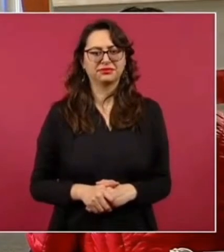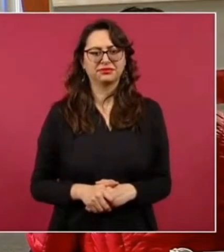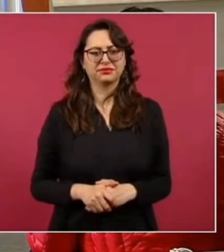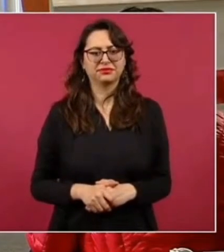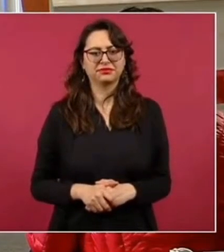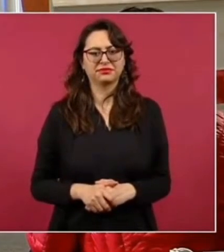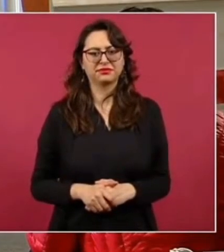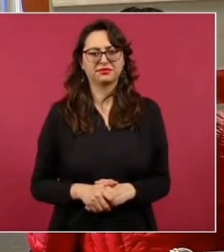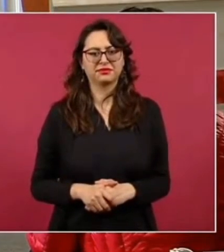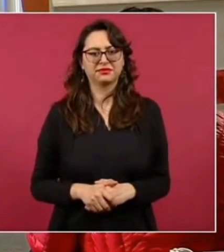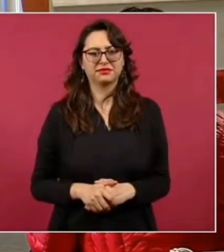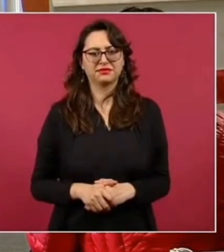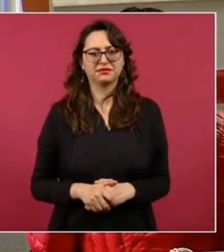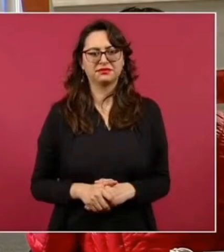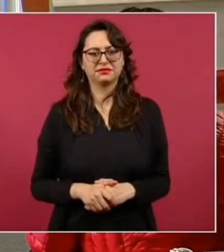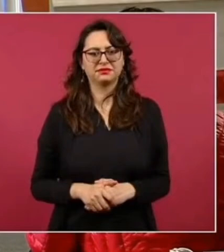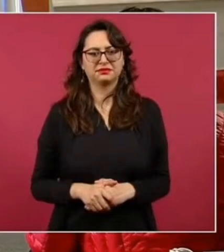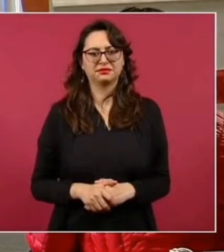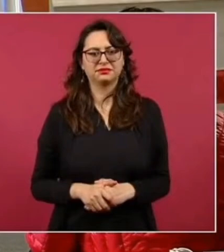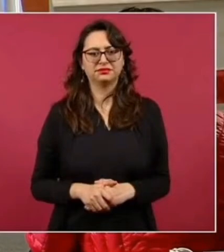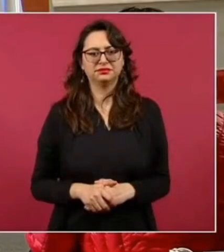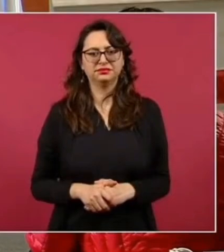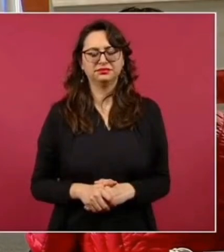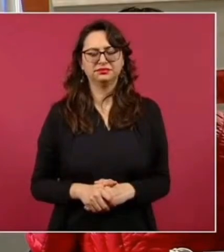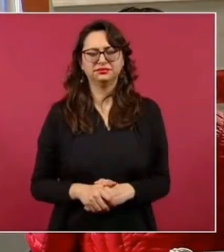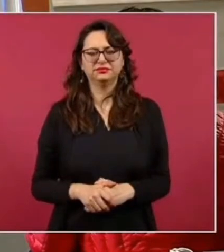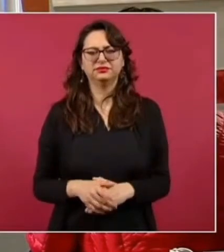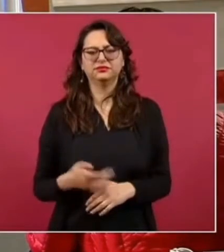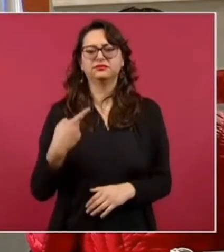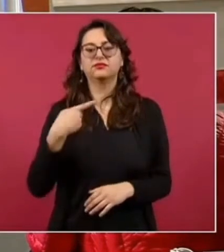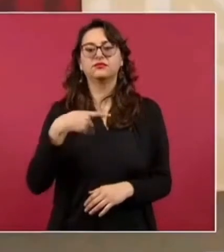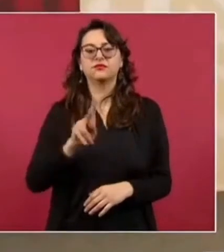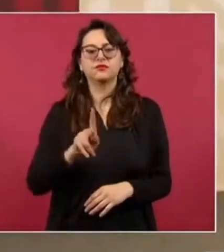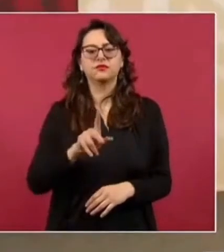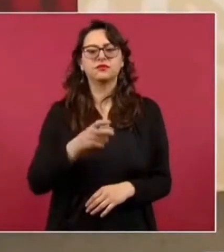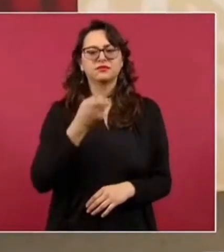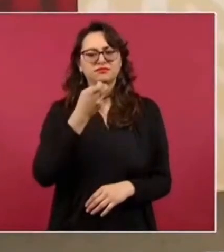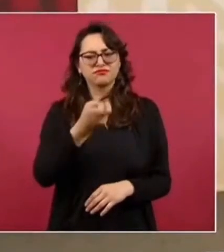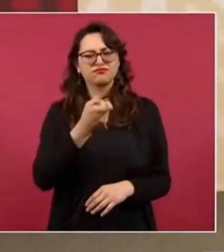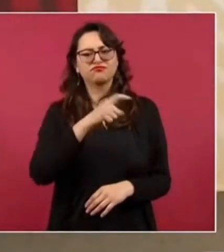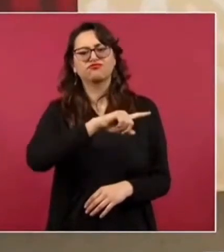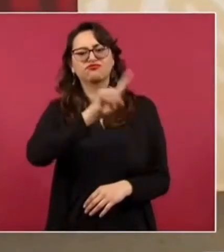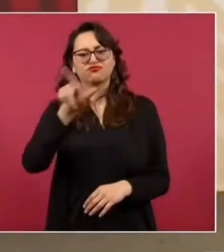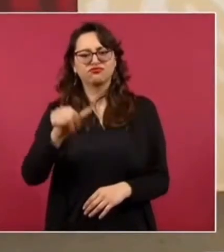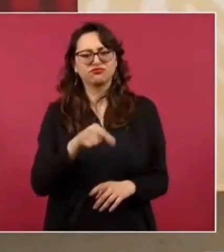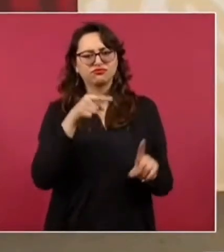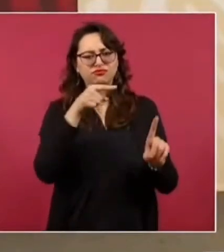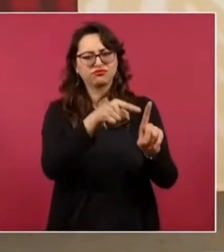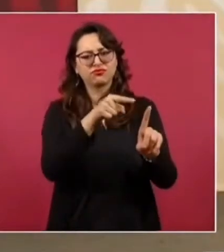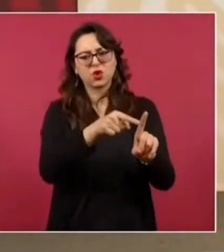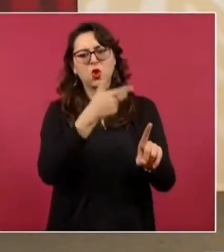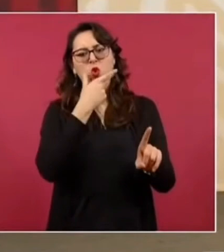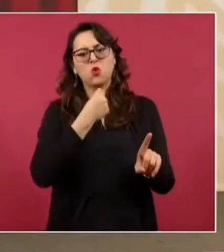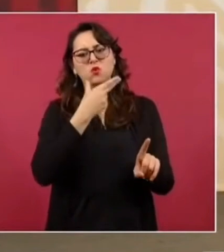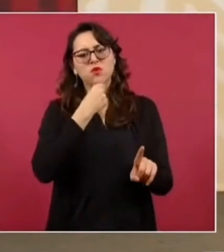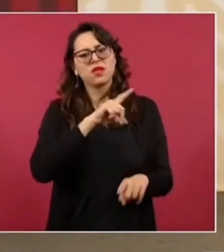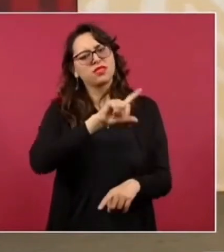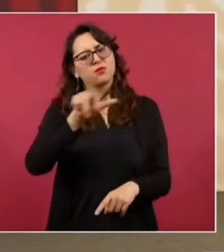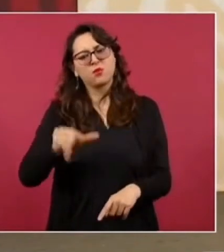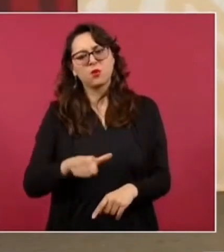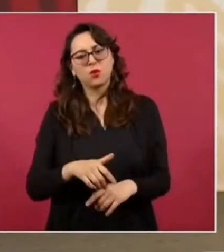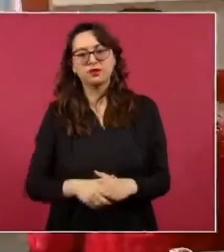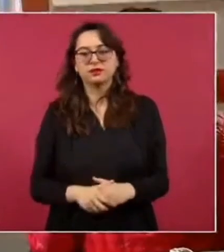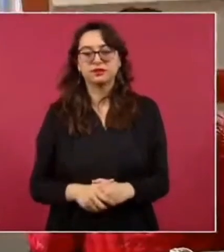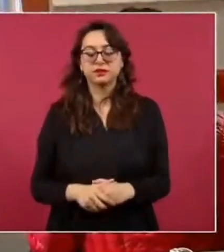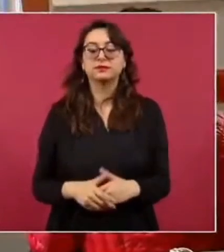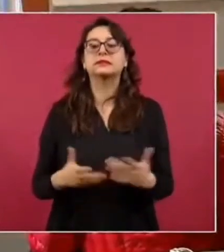sí no pero lo de Blinken fue después el miércoles entre ahí la